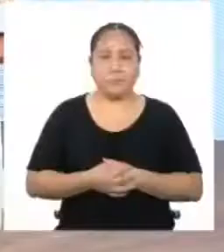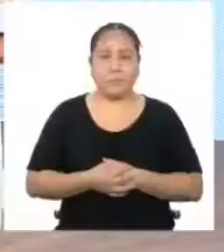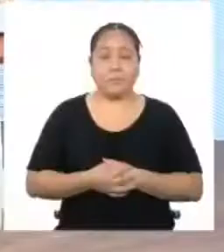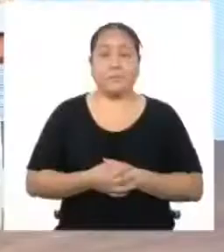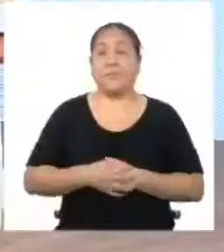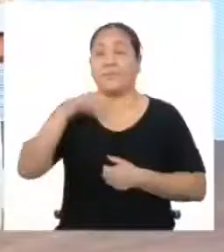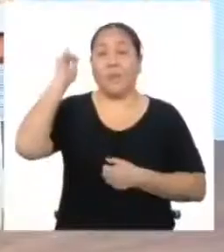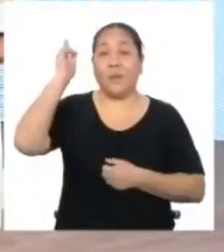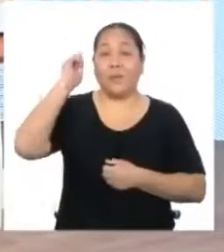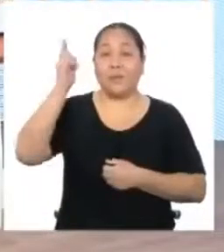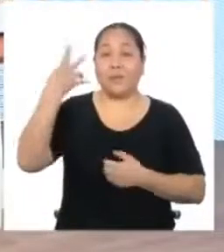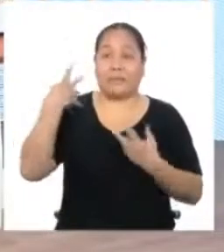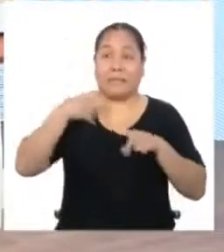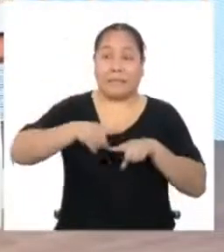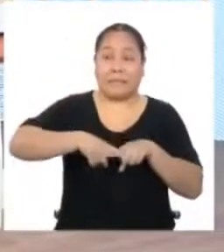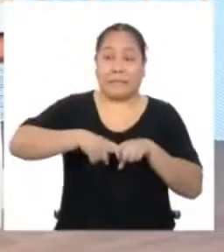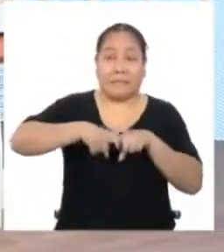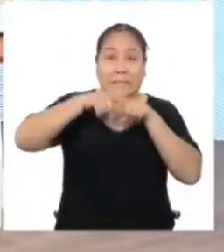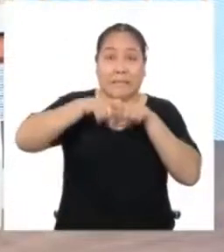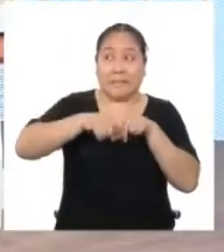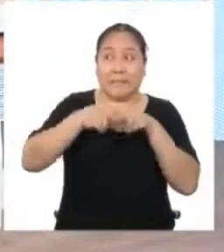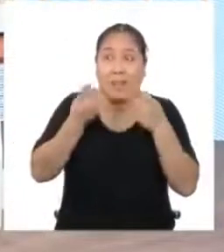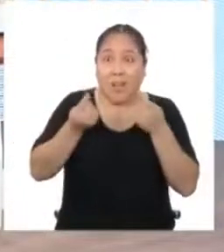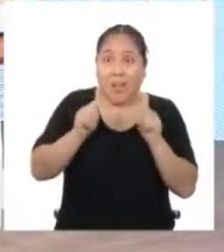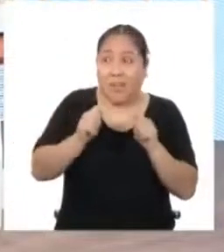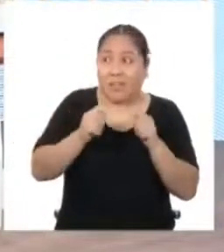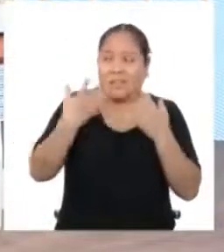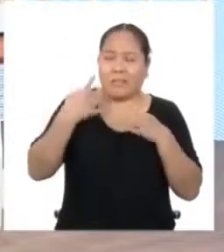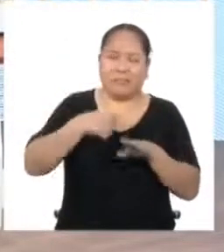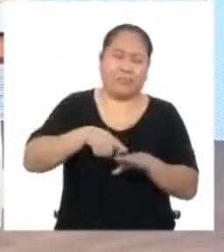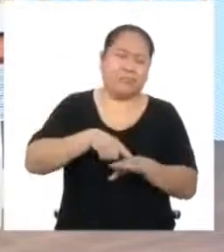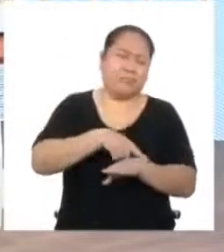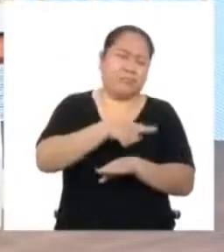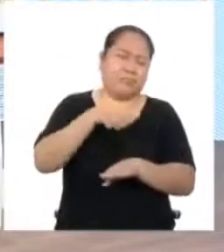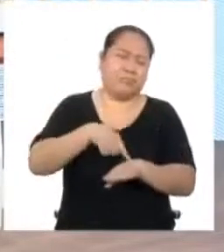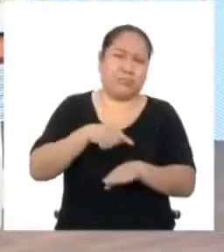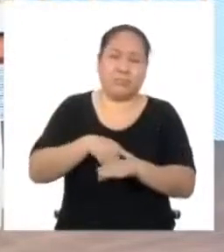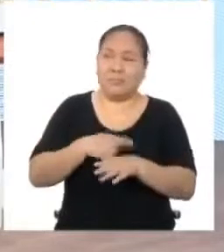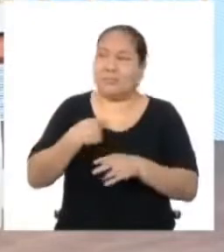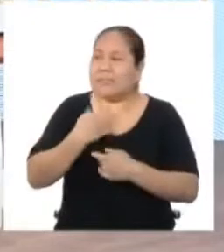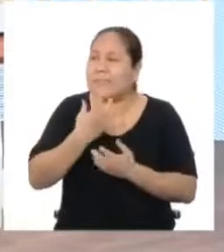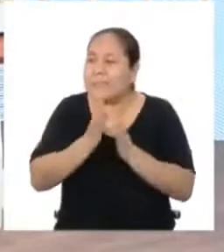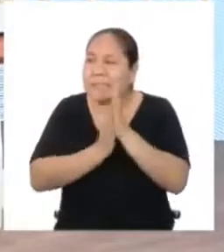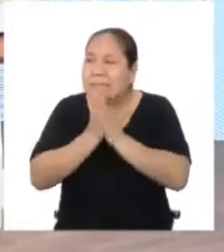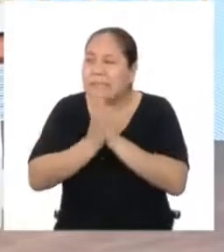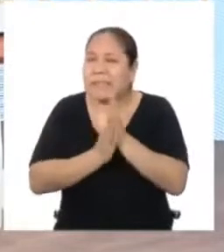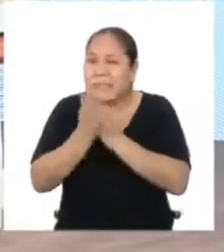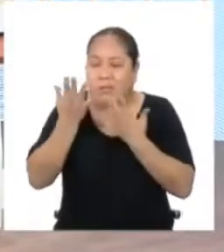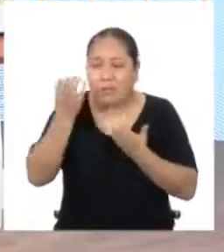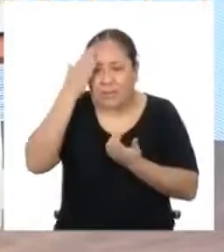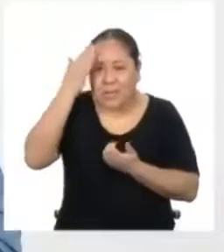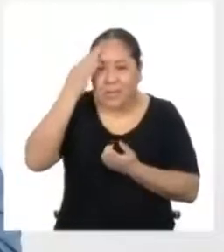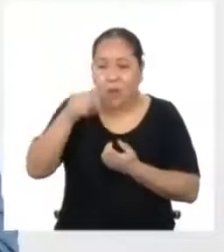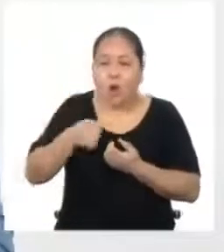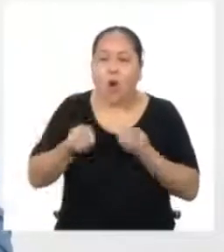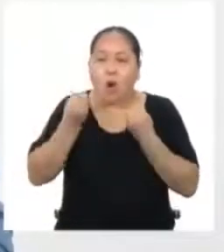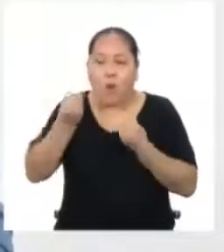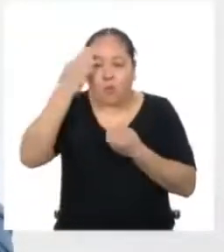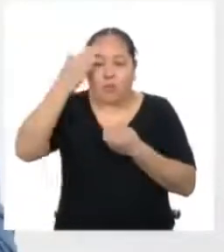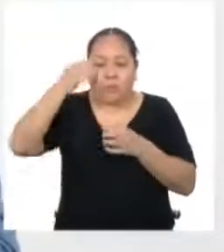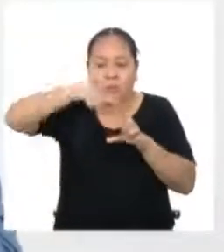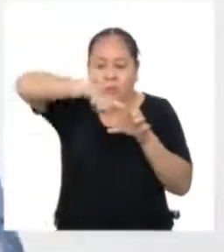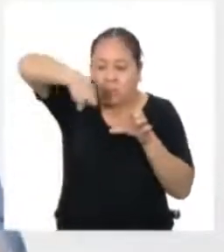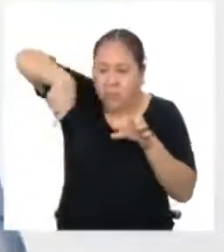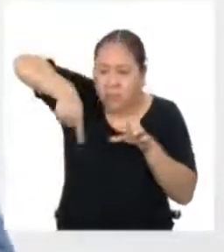Profesora, la pausa se me hizo larguísima Es que tengo mucha curiosidad por saber Cómo podemos calcular el área de un círculo Por